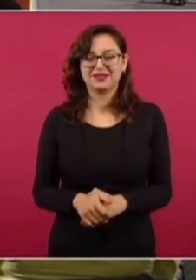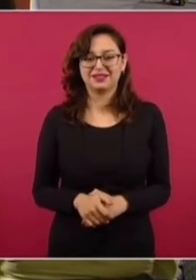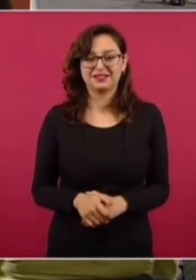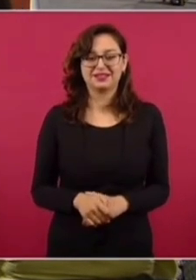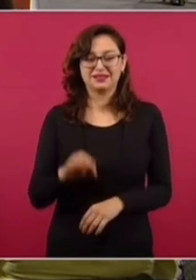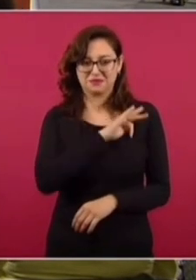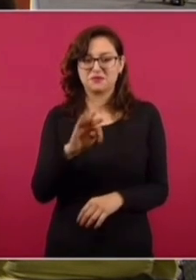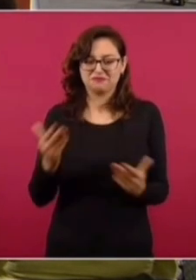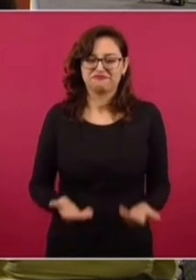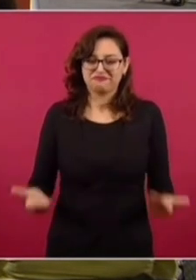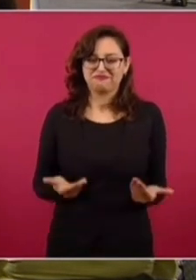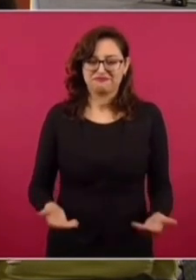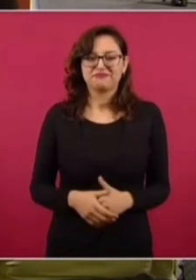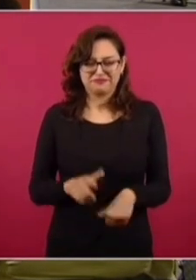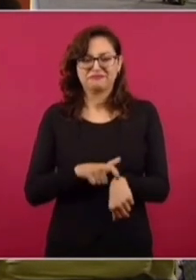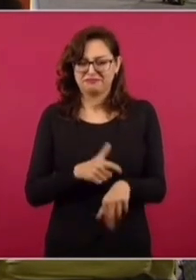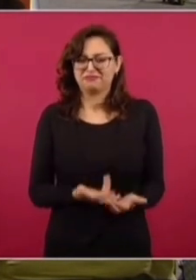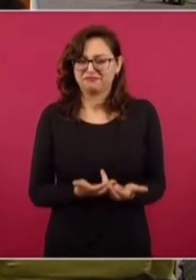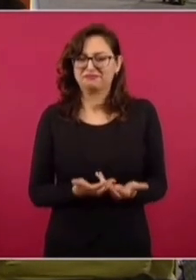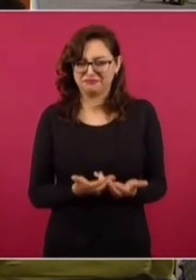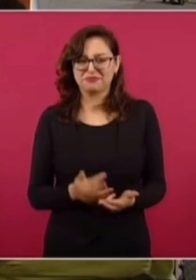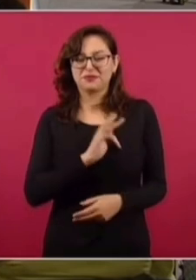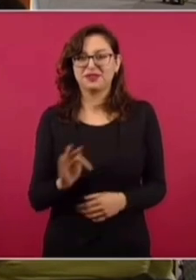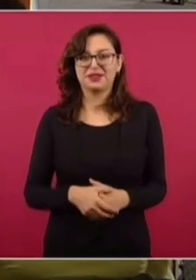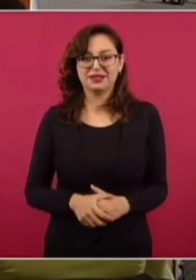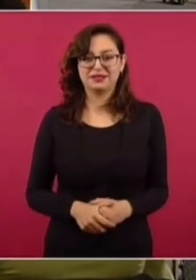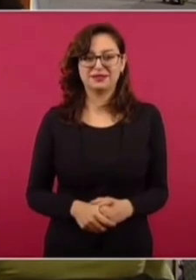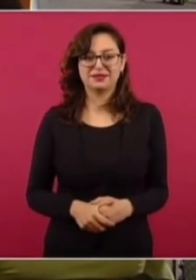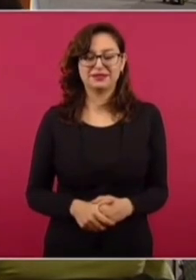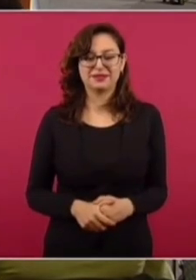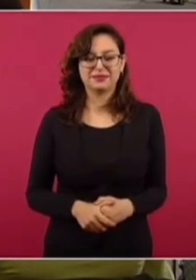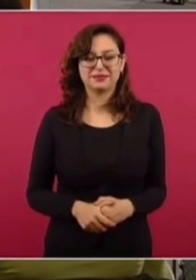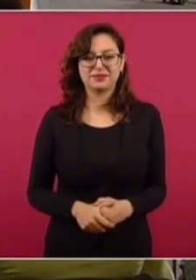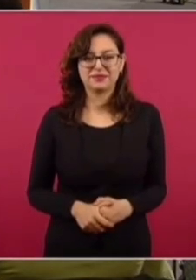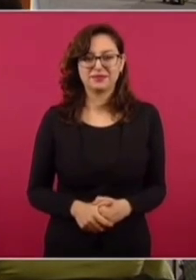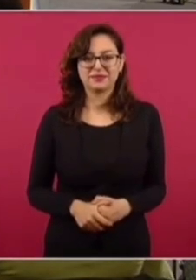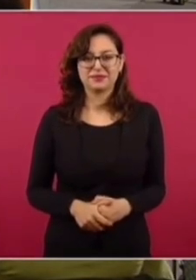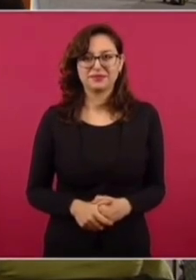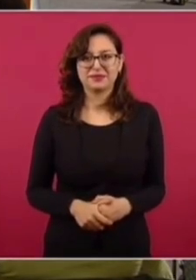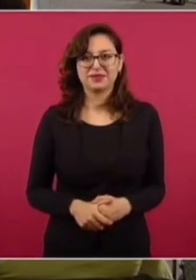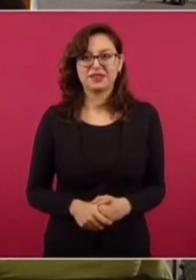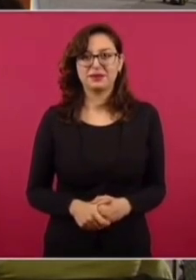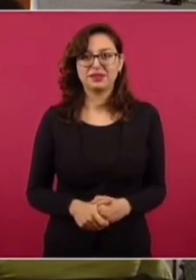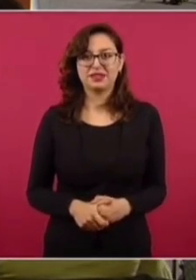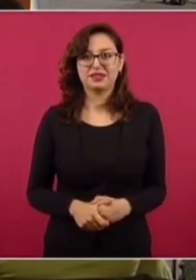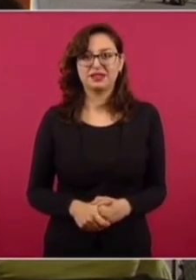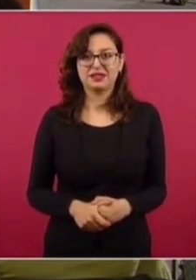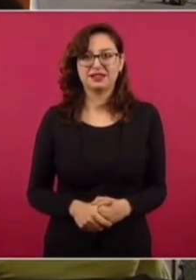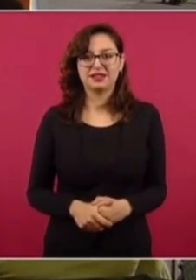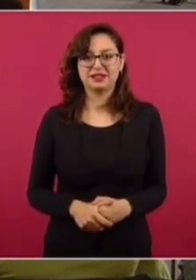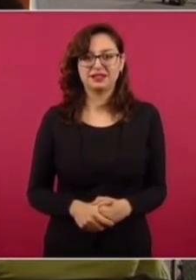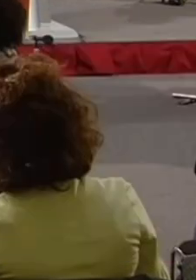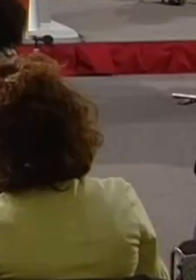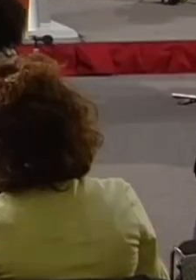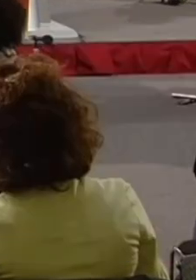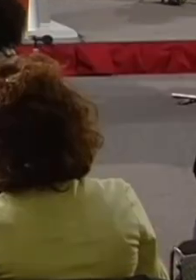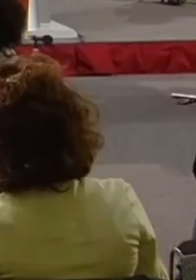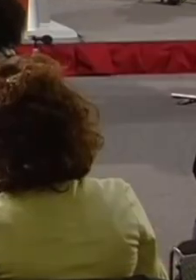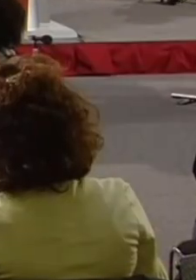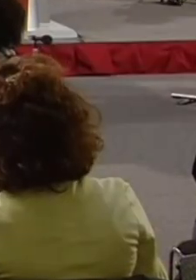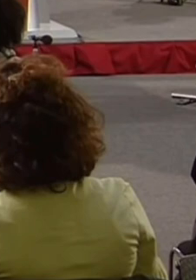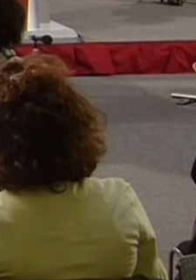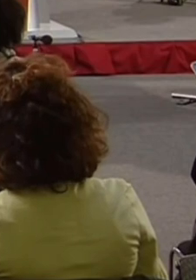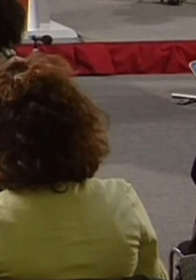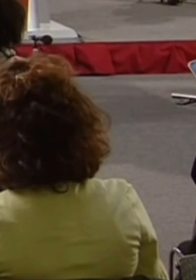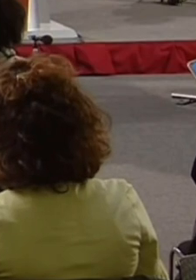¿Se puede? Cuando le canto a Soledad Me siento contento de verdad Porque con su movimiento Inspiración ella me da Por eso